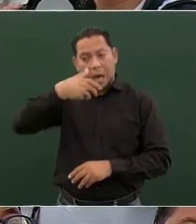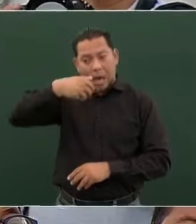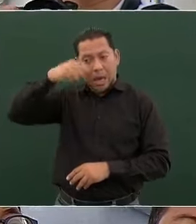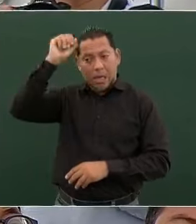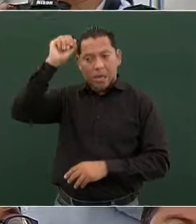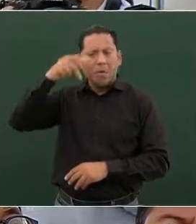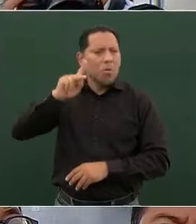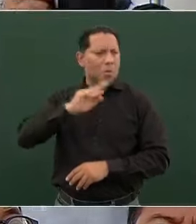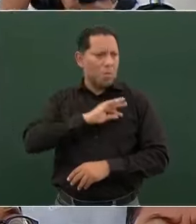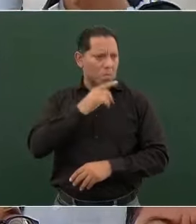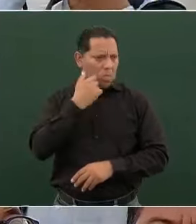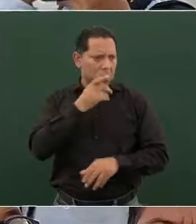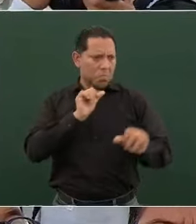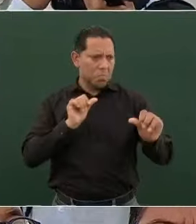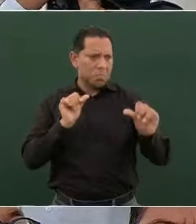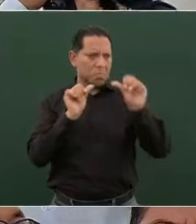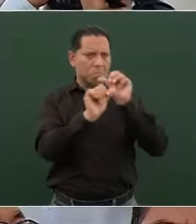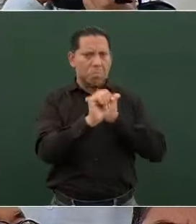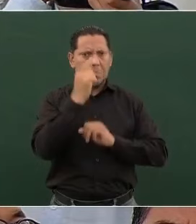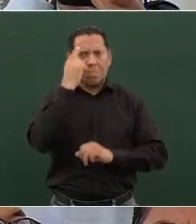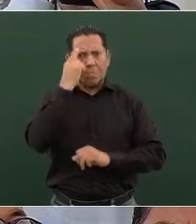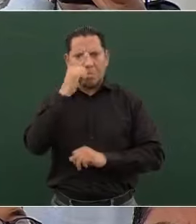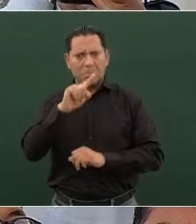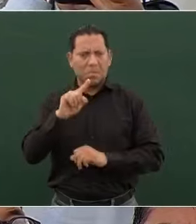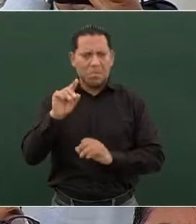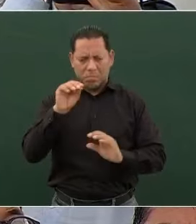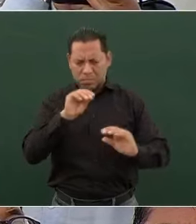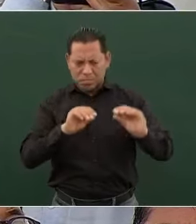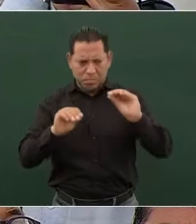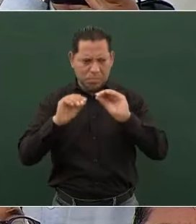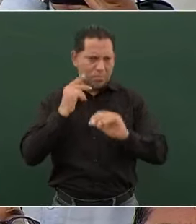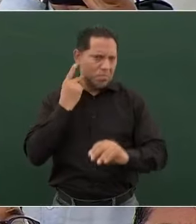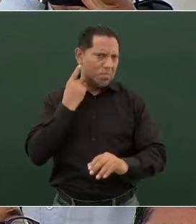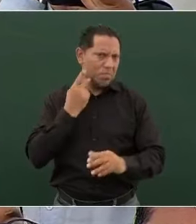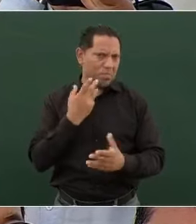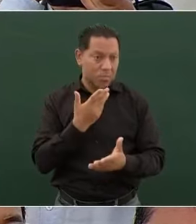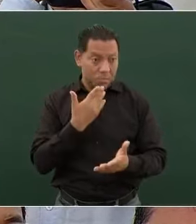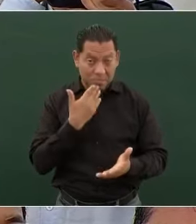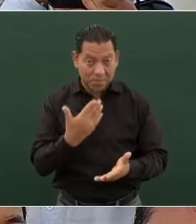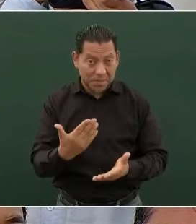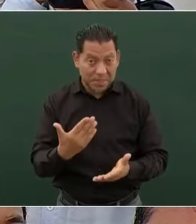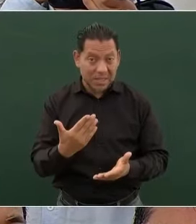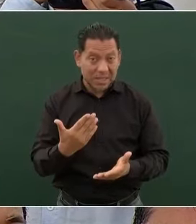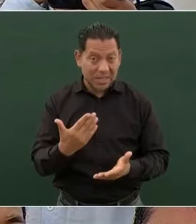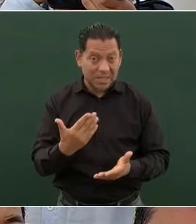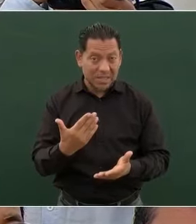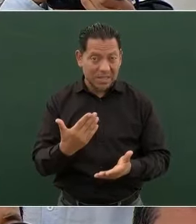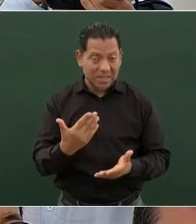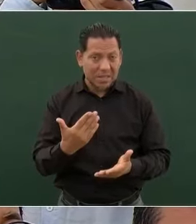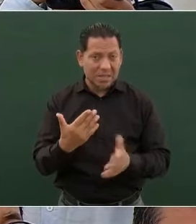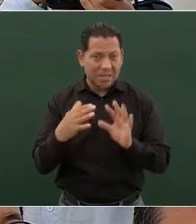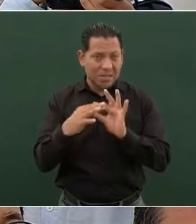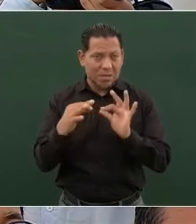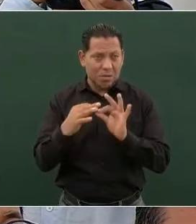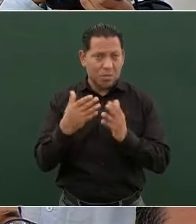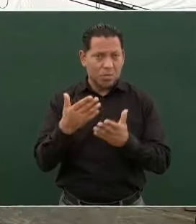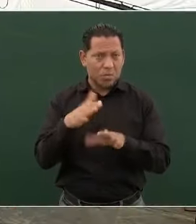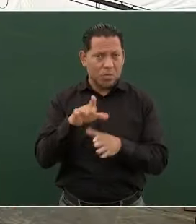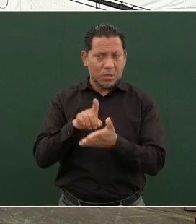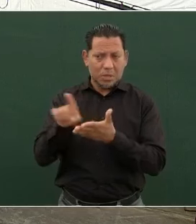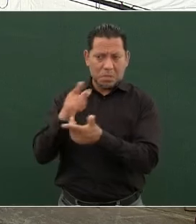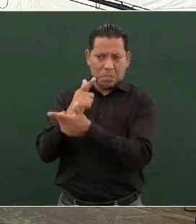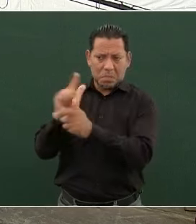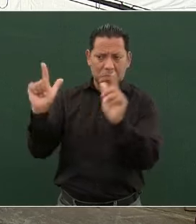para acomodos políticos, si eso es correcto cuando hablamos de vivir en democracia.